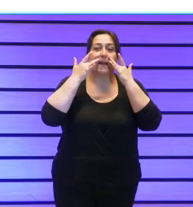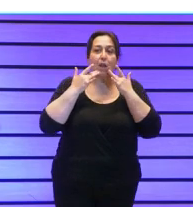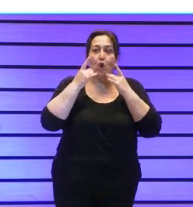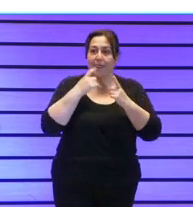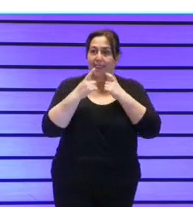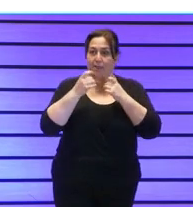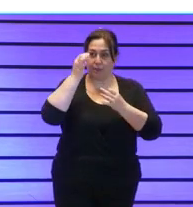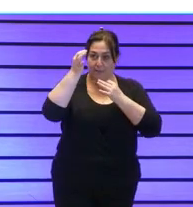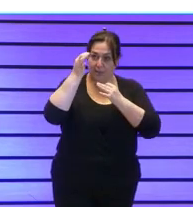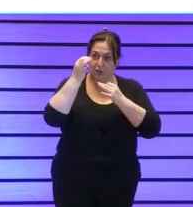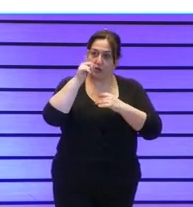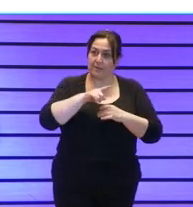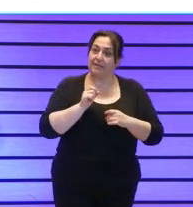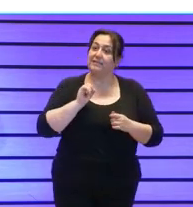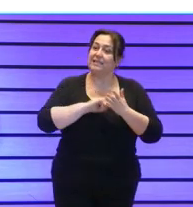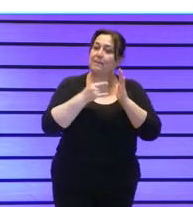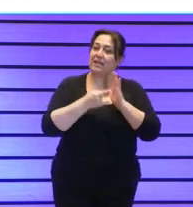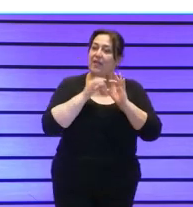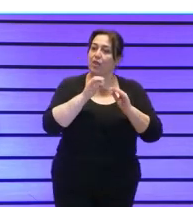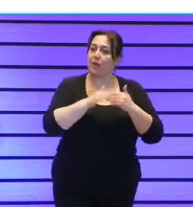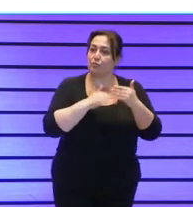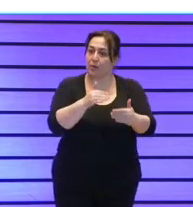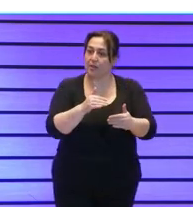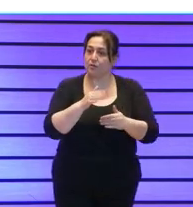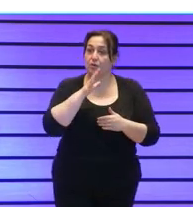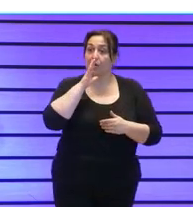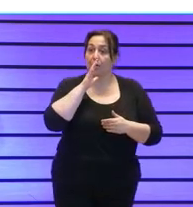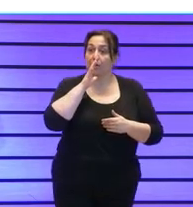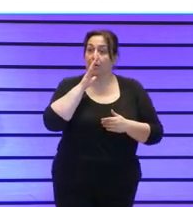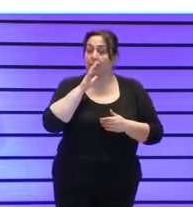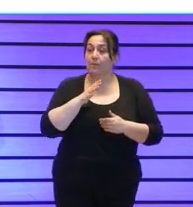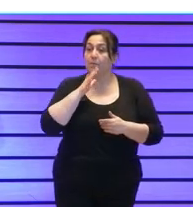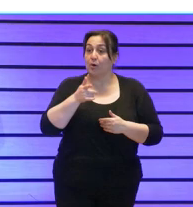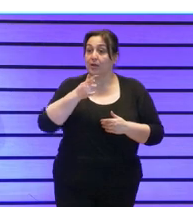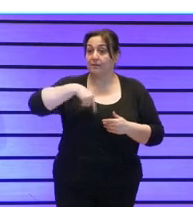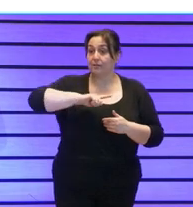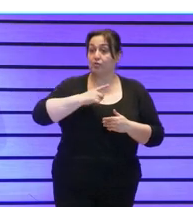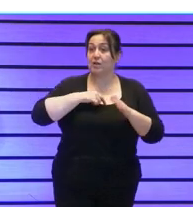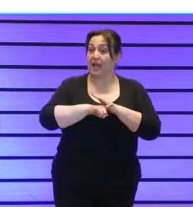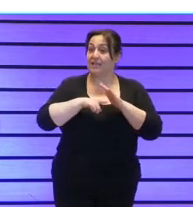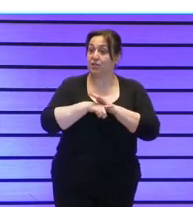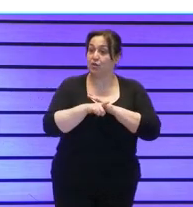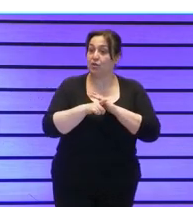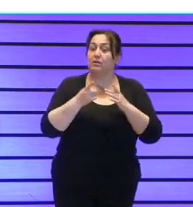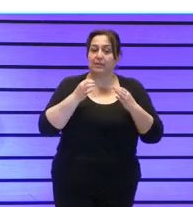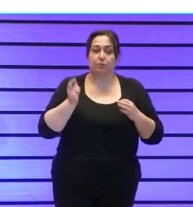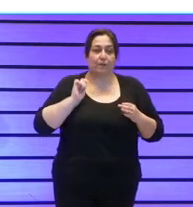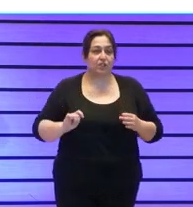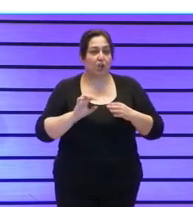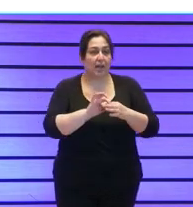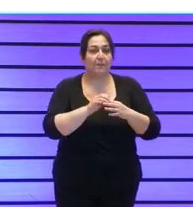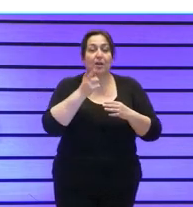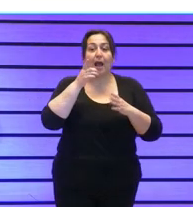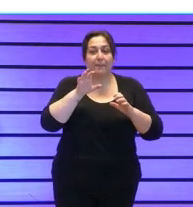medición y de la sistematización de los procesos, porque tenemos que profesionalizar la gestión que lo hemos hecho, pero también tenemos que aprender